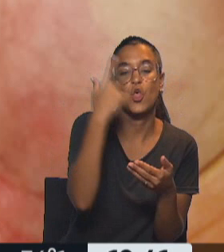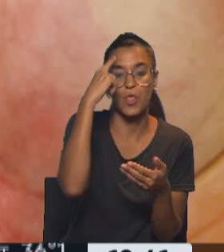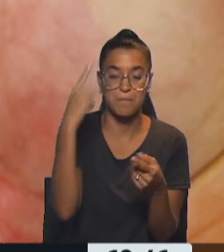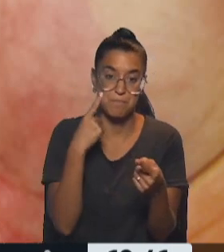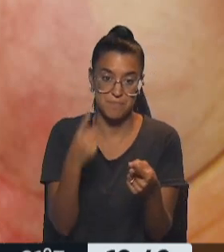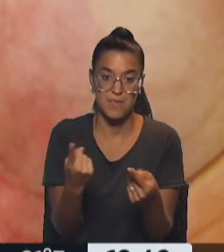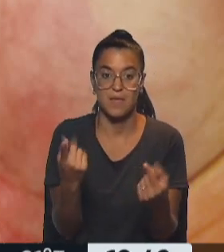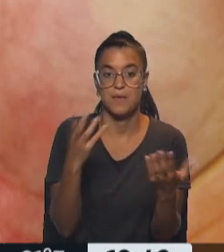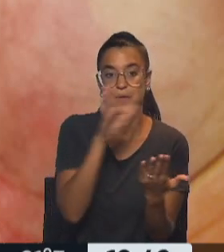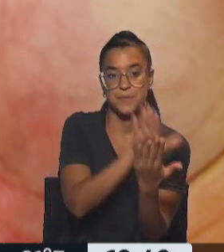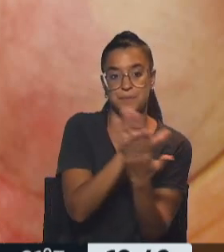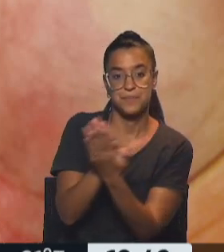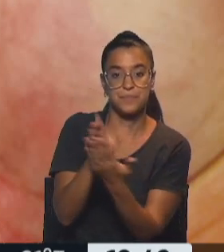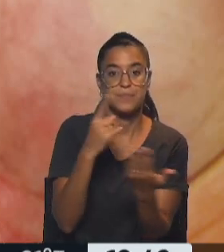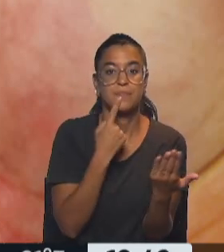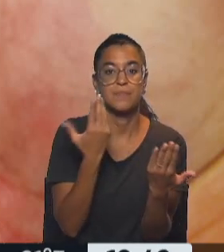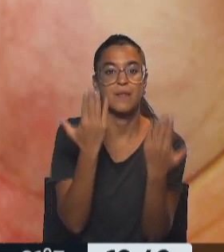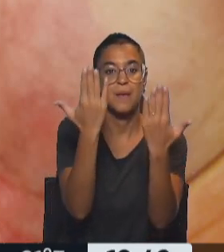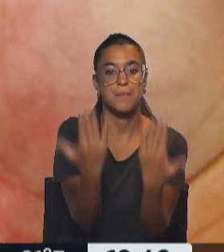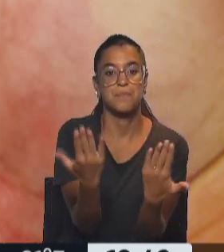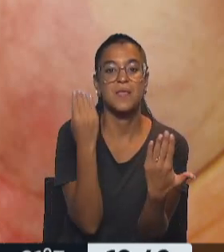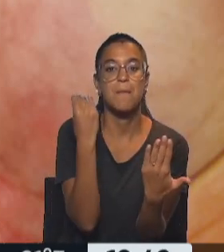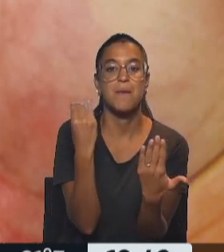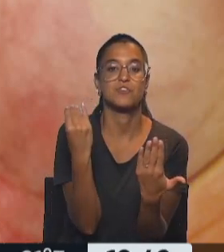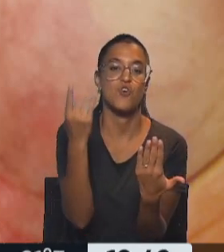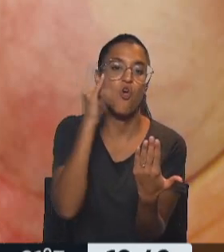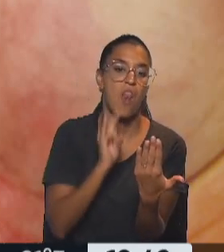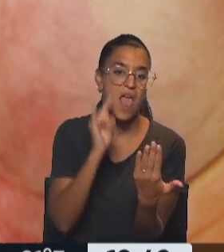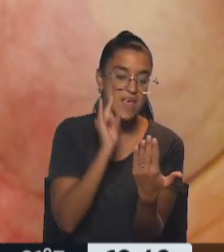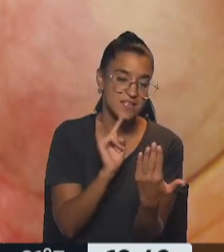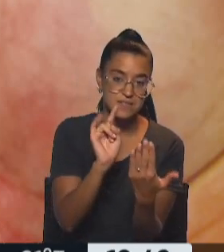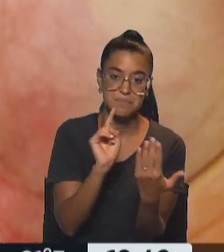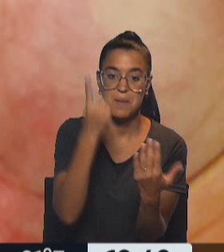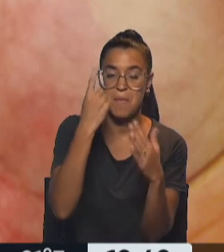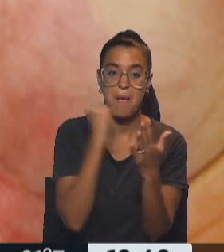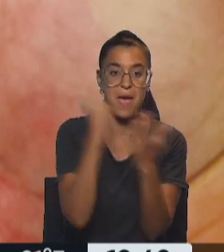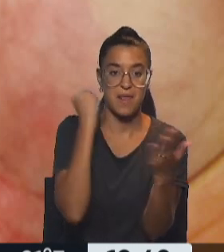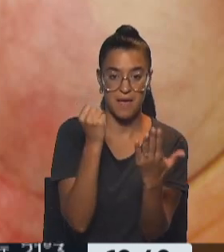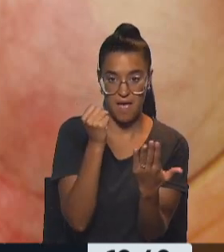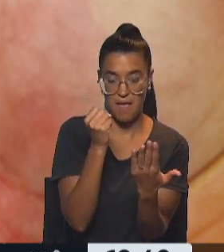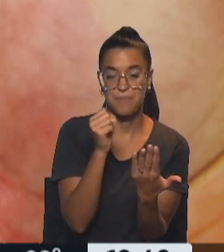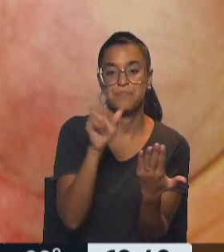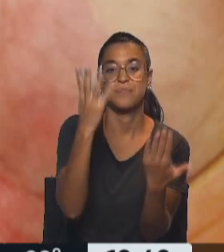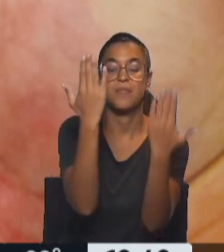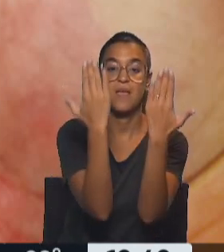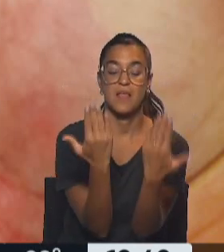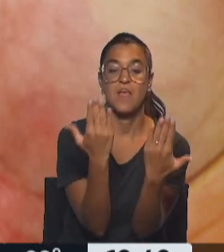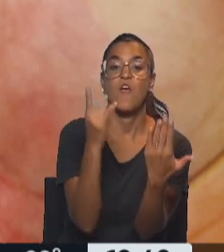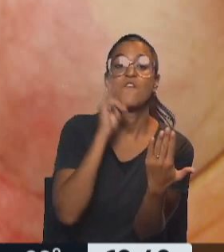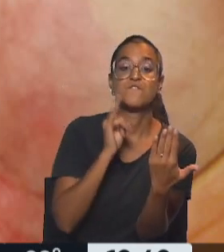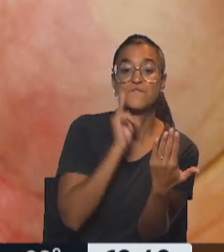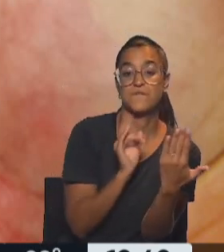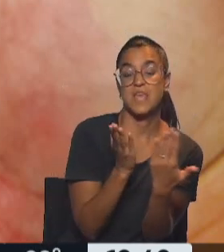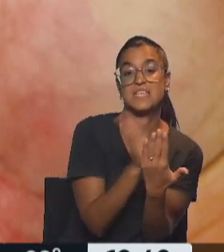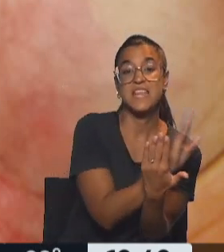mirá, la imagen que tenemos es... Estamos viendo ahí una imagen de qué pasó con la leche, y esta es una leche de primera marca, la serenísima. Leche fresca, la primera, la que vemos a la